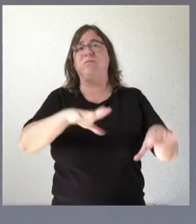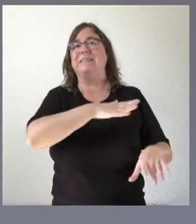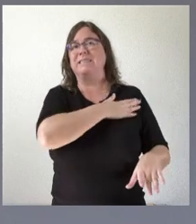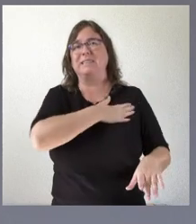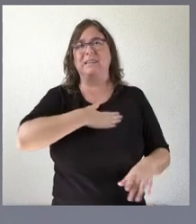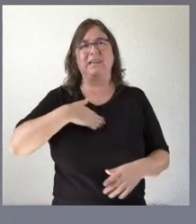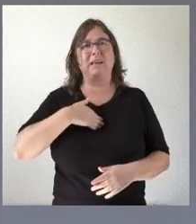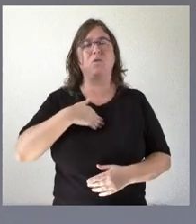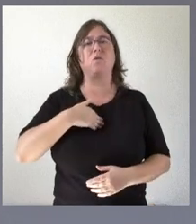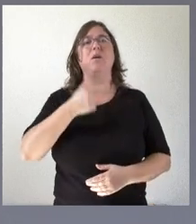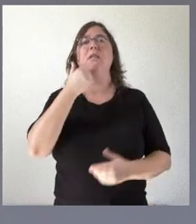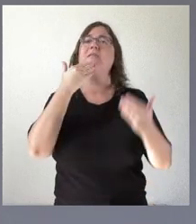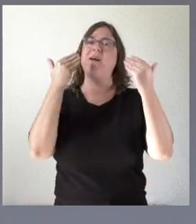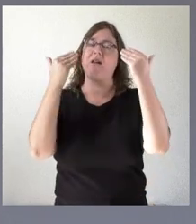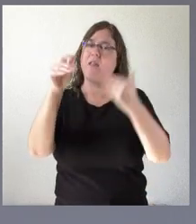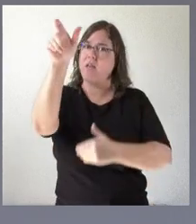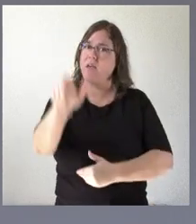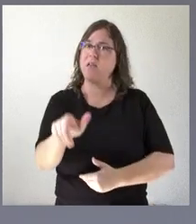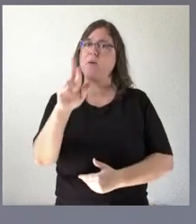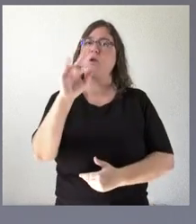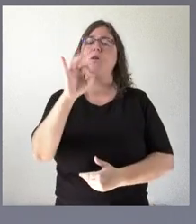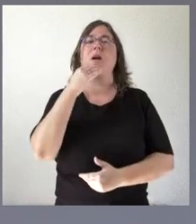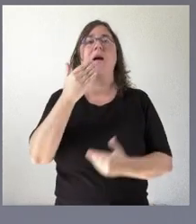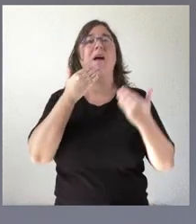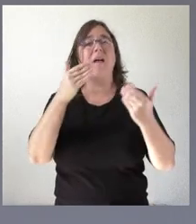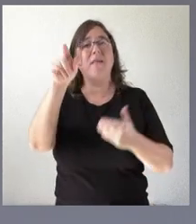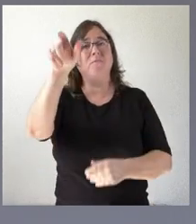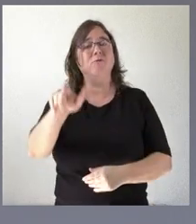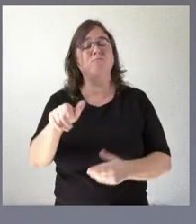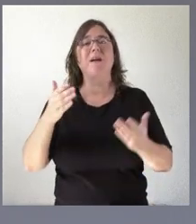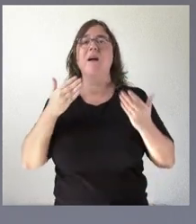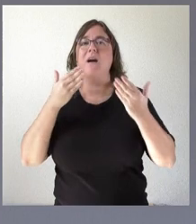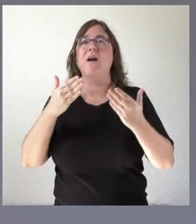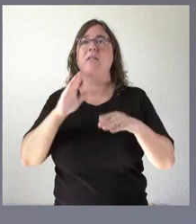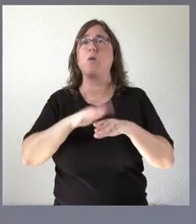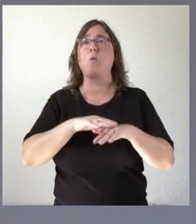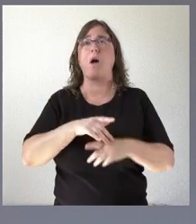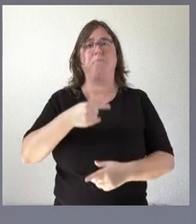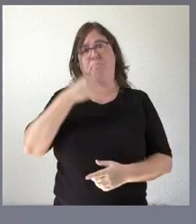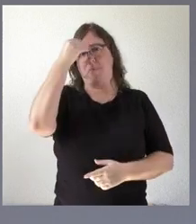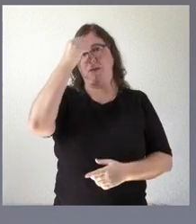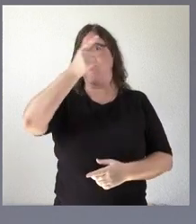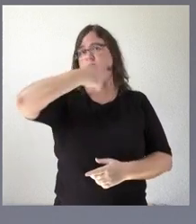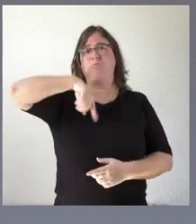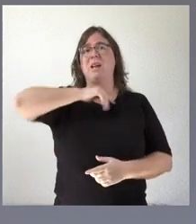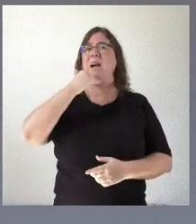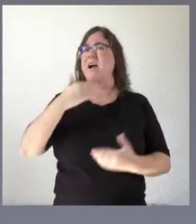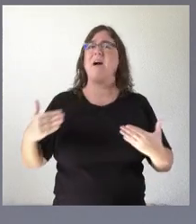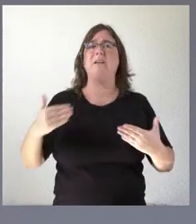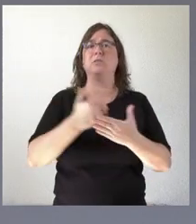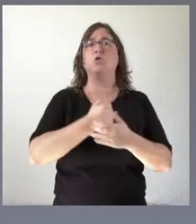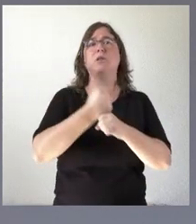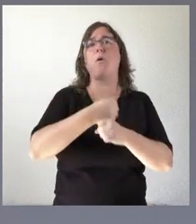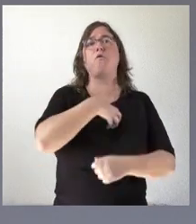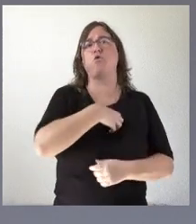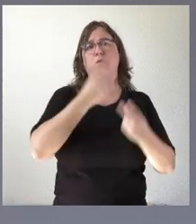manifestarle mi gratitud y creo que la gratitud en este caso la puedo hacer extensiva a casi todos o todos los empleados